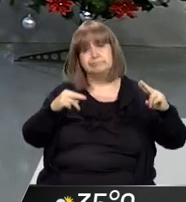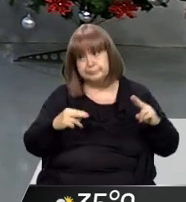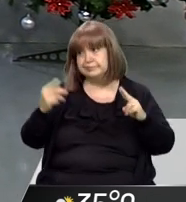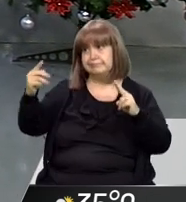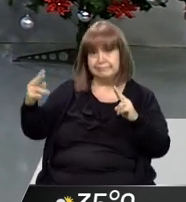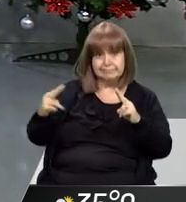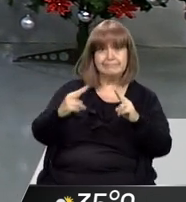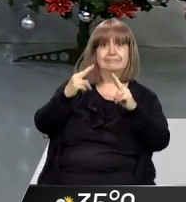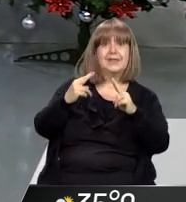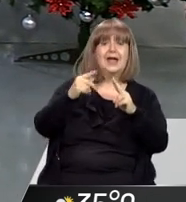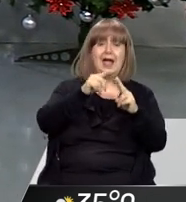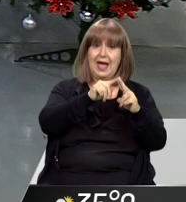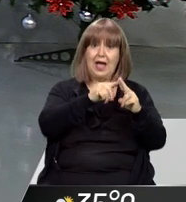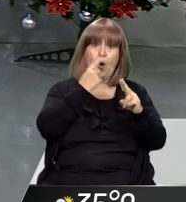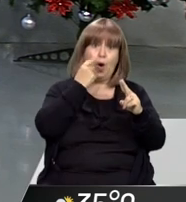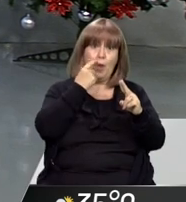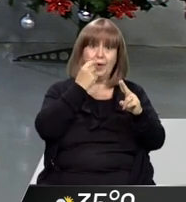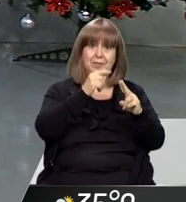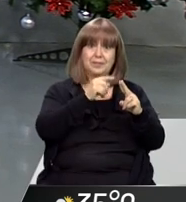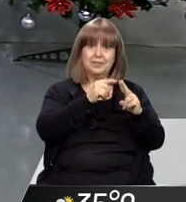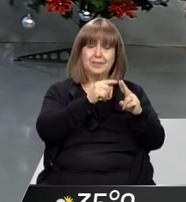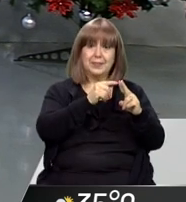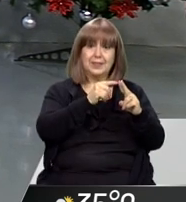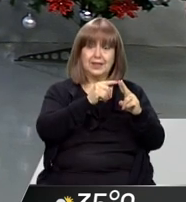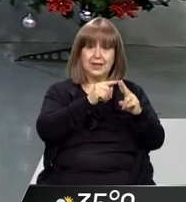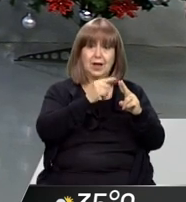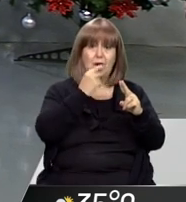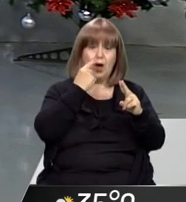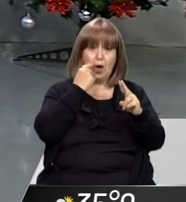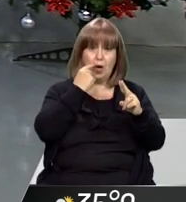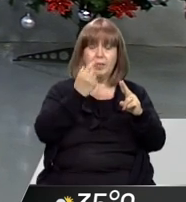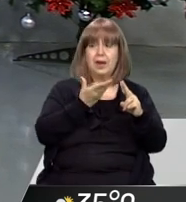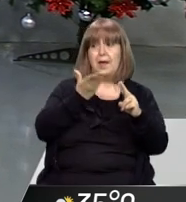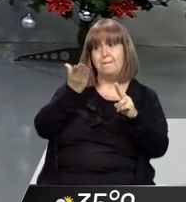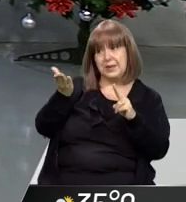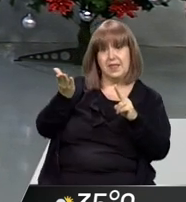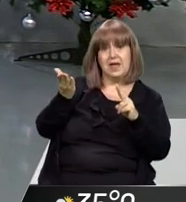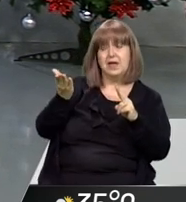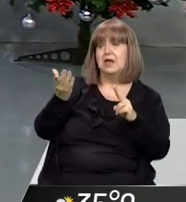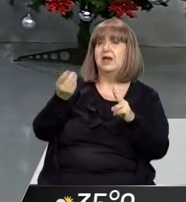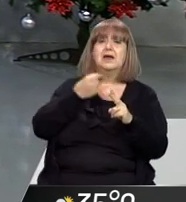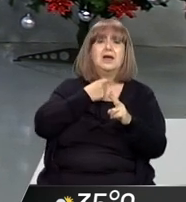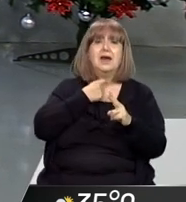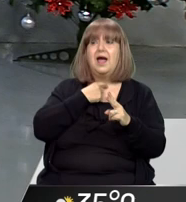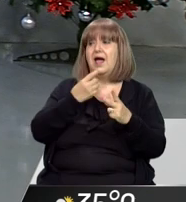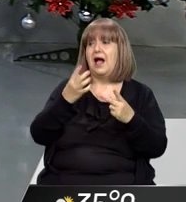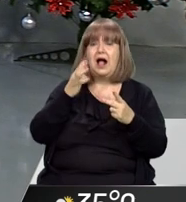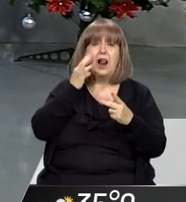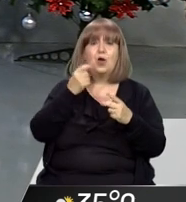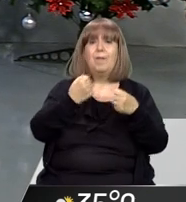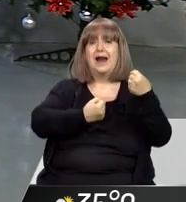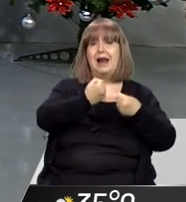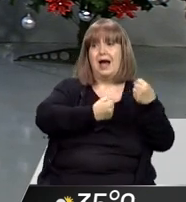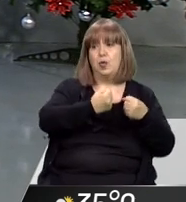Salazar porque Sergio Lobos le había pedido a ver si podía comprar un elemento que necesitaba para la